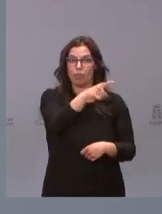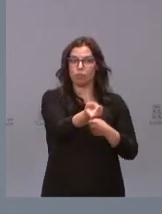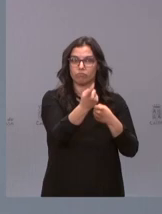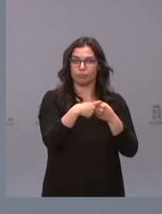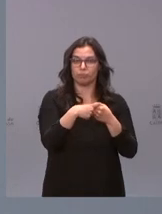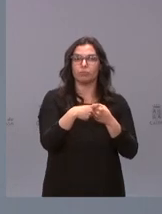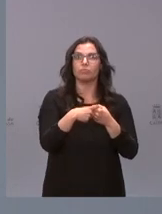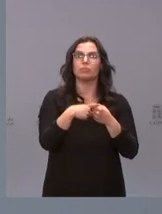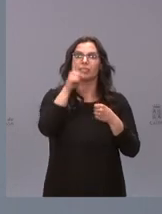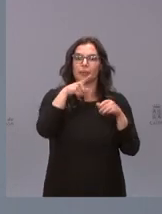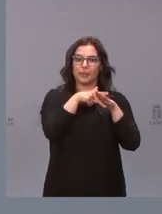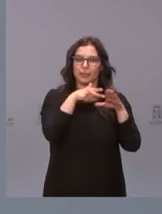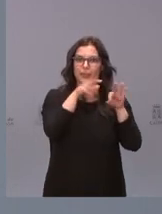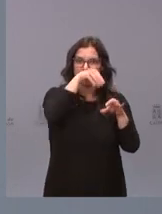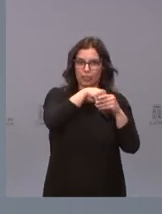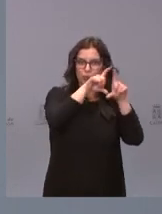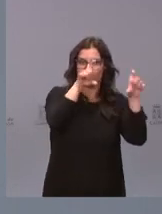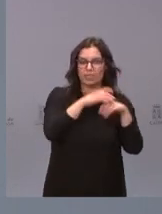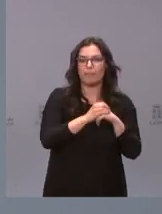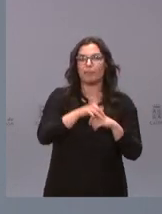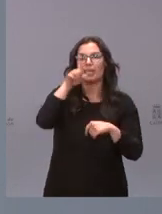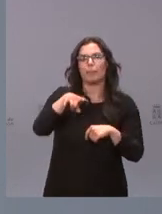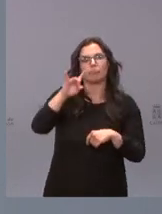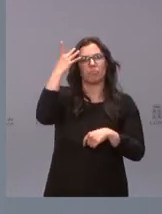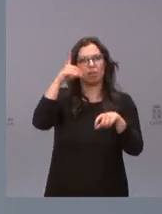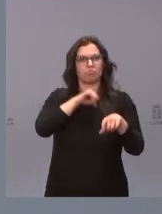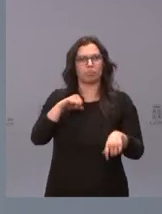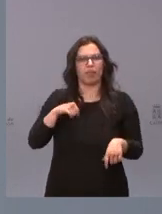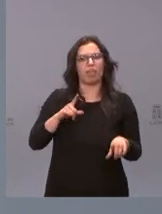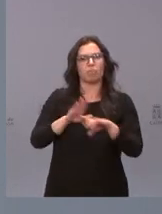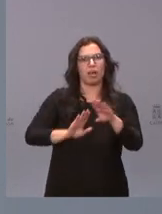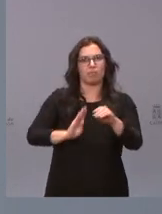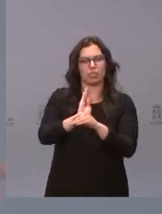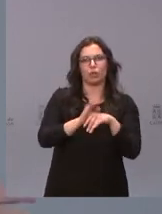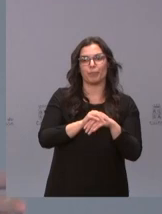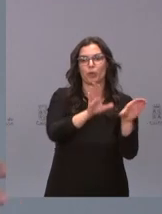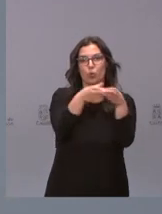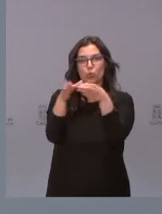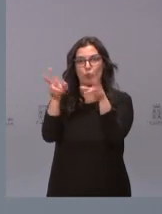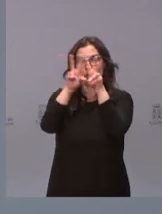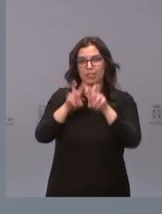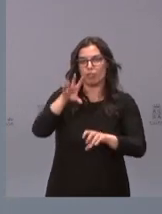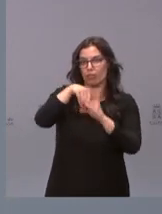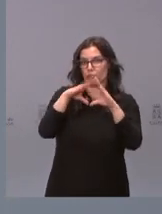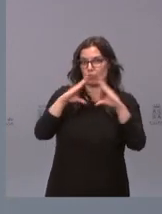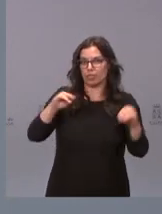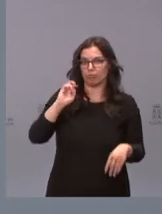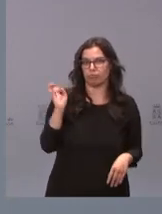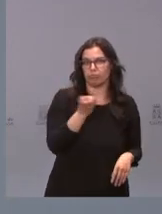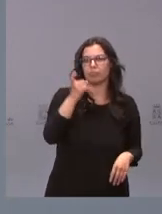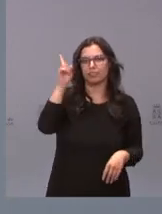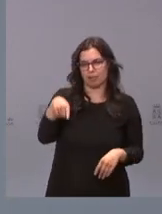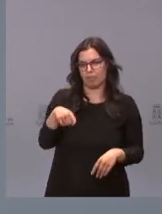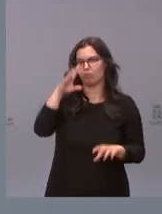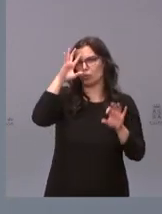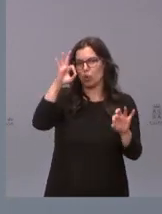accionariado de la empresa, una iniciativa privada de inversión, los grupos de investigación de la universidad, que se sumarán sin duda,